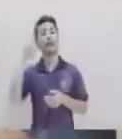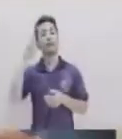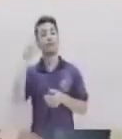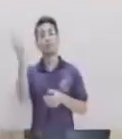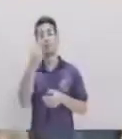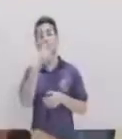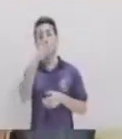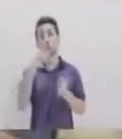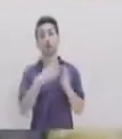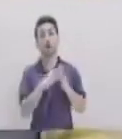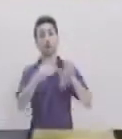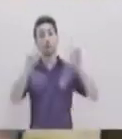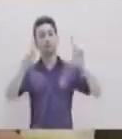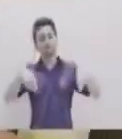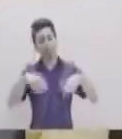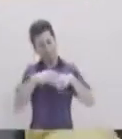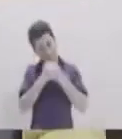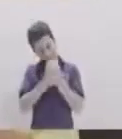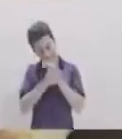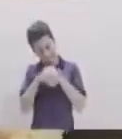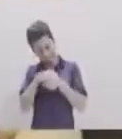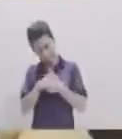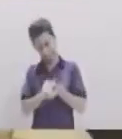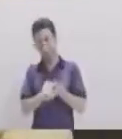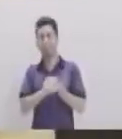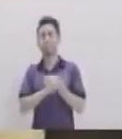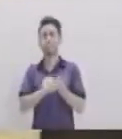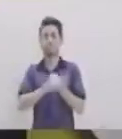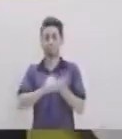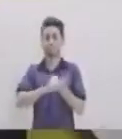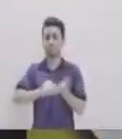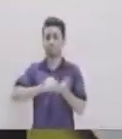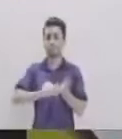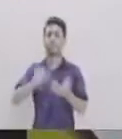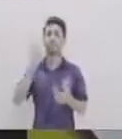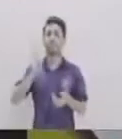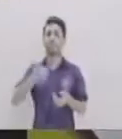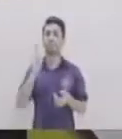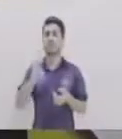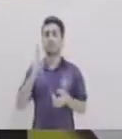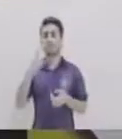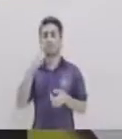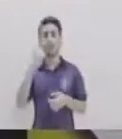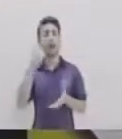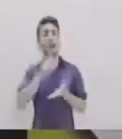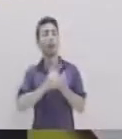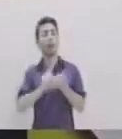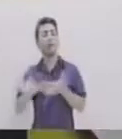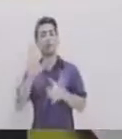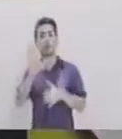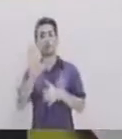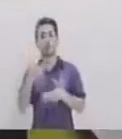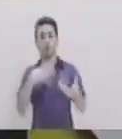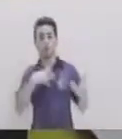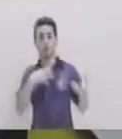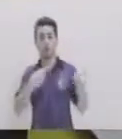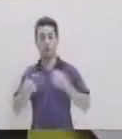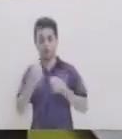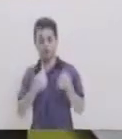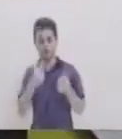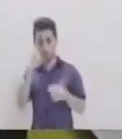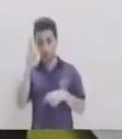Recuerden a todos En casa Lavarse muy bien Las manos Hacerlo constantemente Y implementar Estas medidas de higiene En su emprendimiento